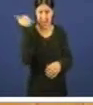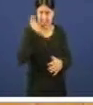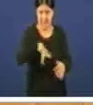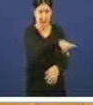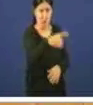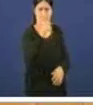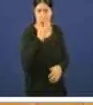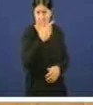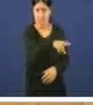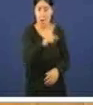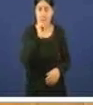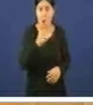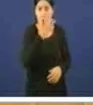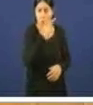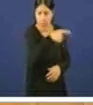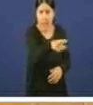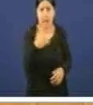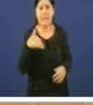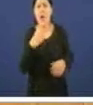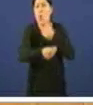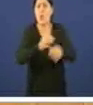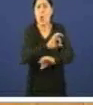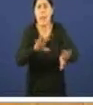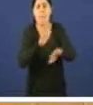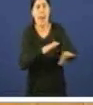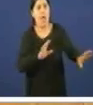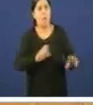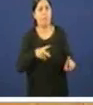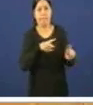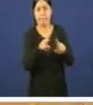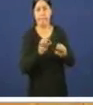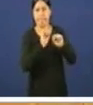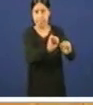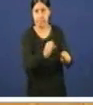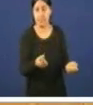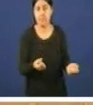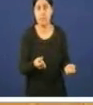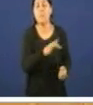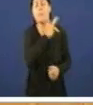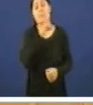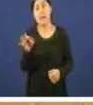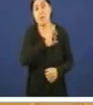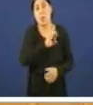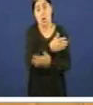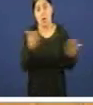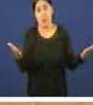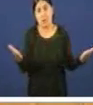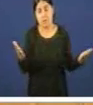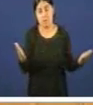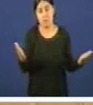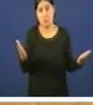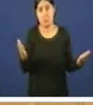el se os coñecía e non fixo nada para impedílos absolutamente mas, señorías, hai outro trazo